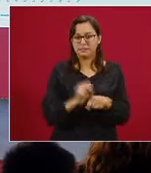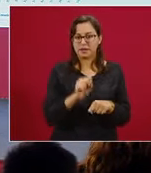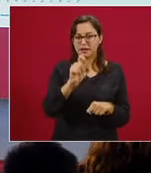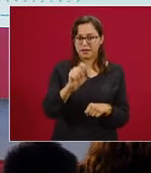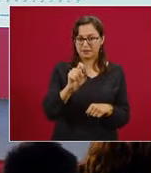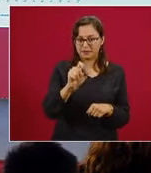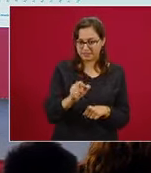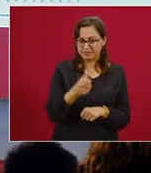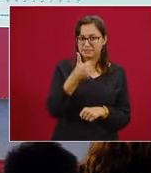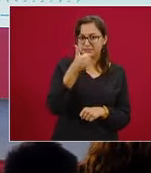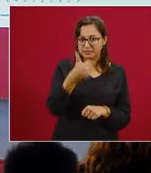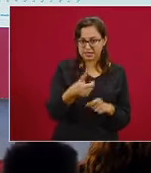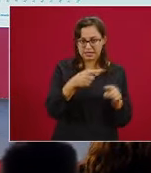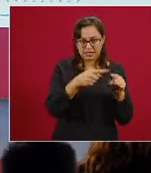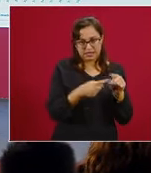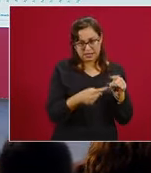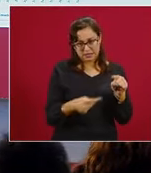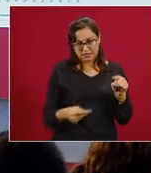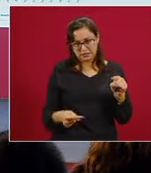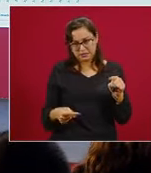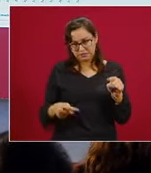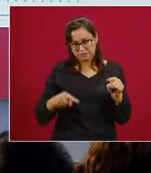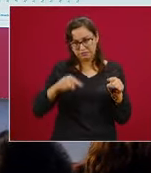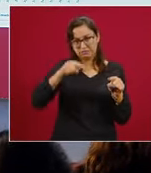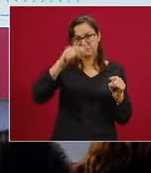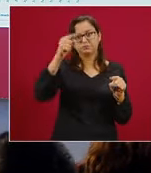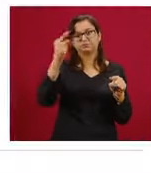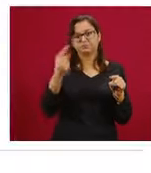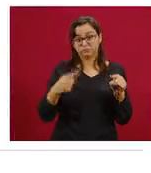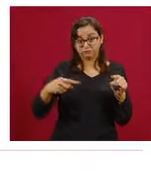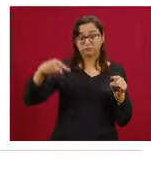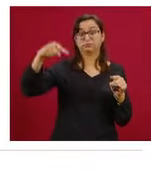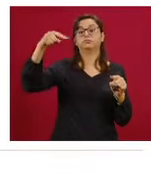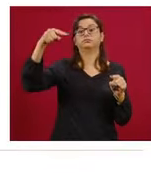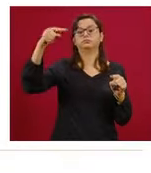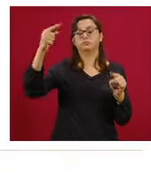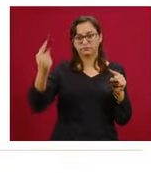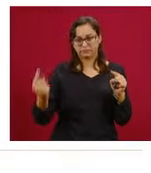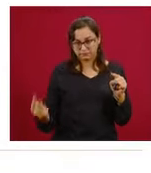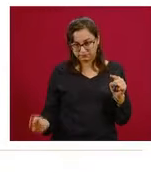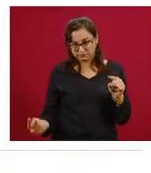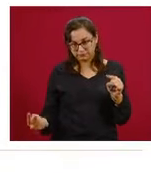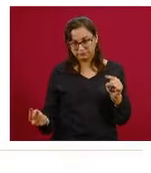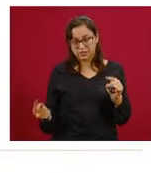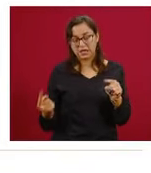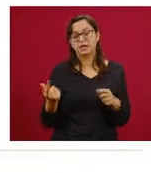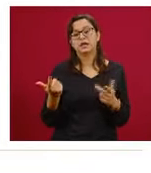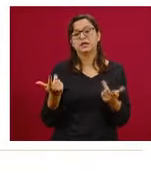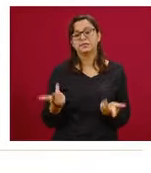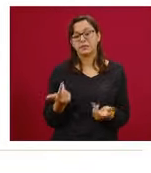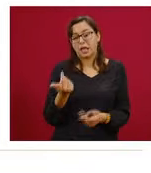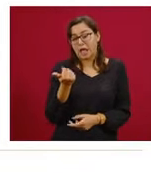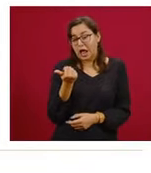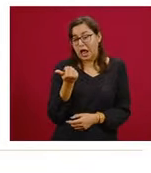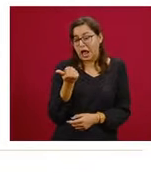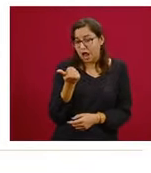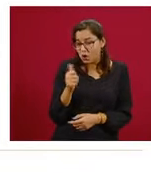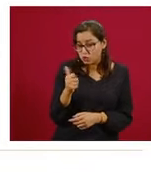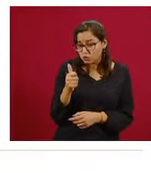julio, después tuvo un descenso hasta la semana 33, a mediados de agosto, tuvo un pequeño